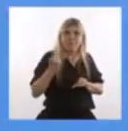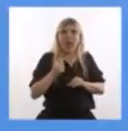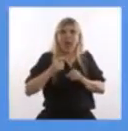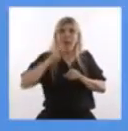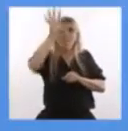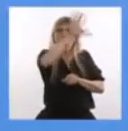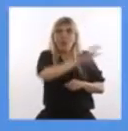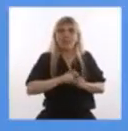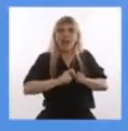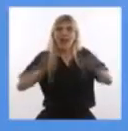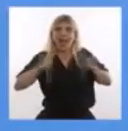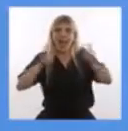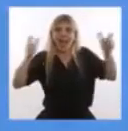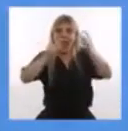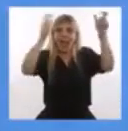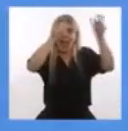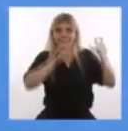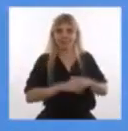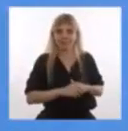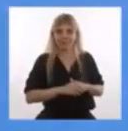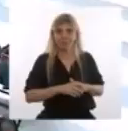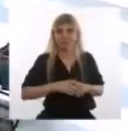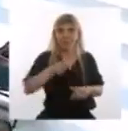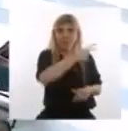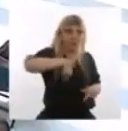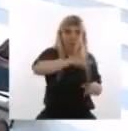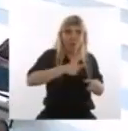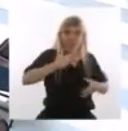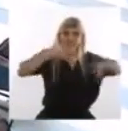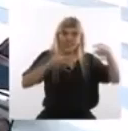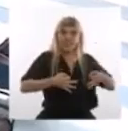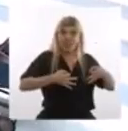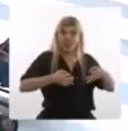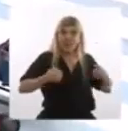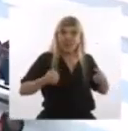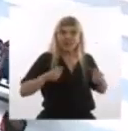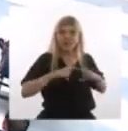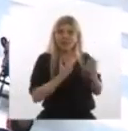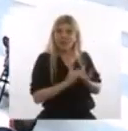Y esa es una decisión que tomamos colectivamente como sociedad.